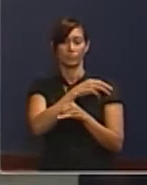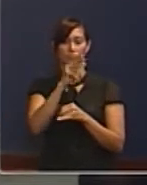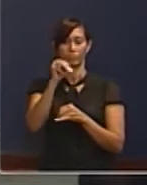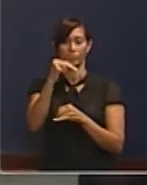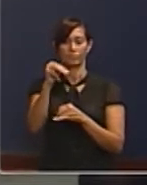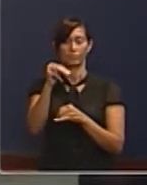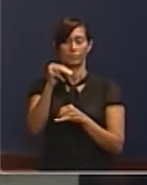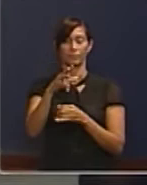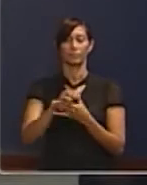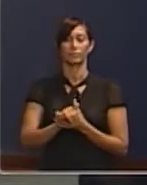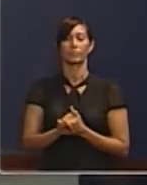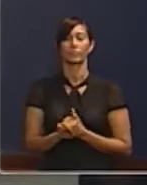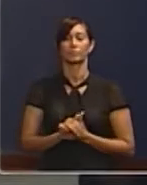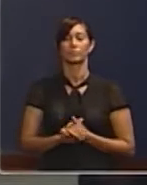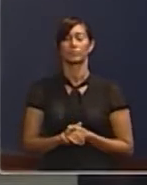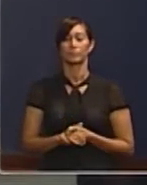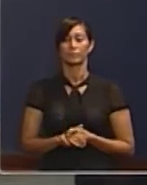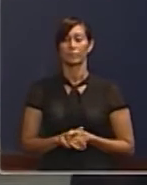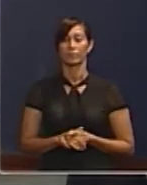Zacarías.